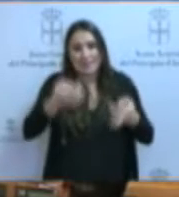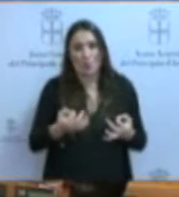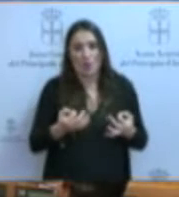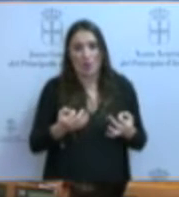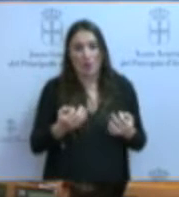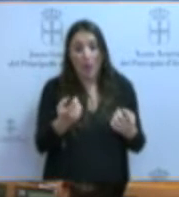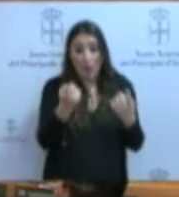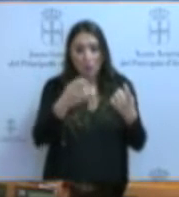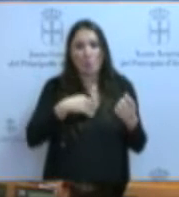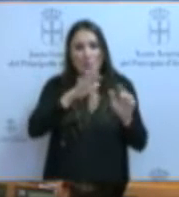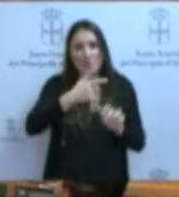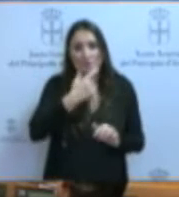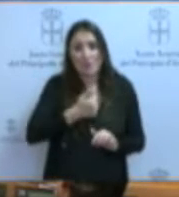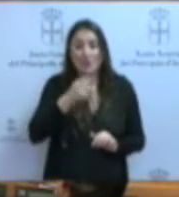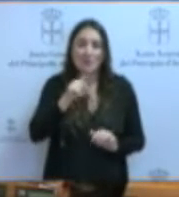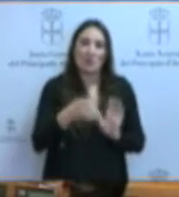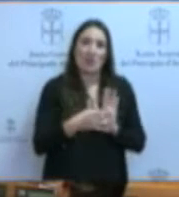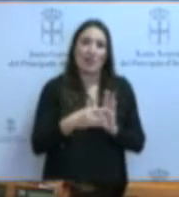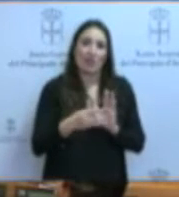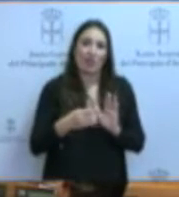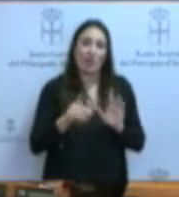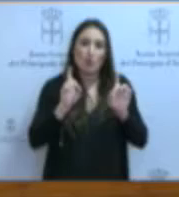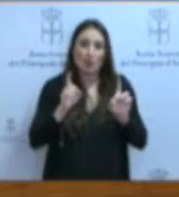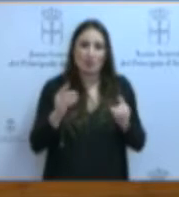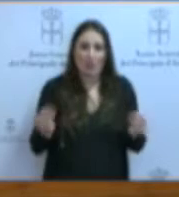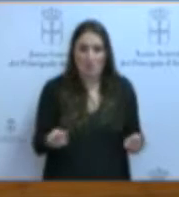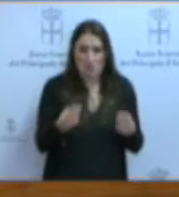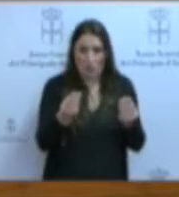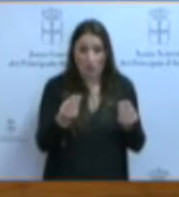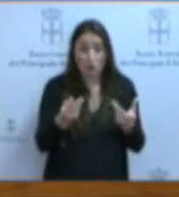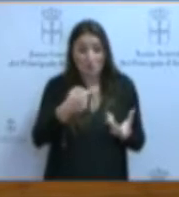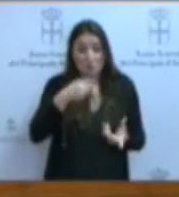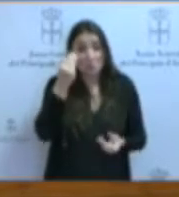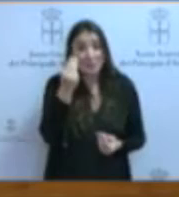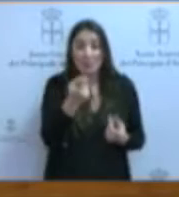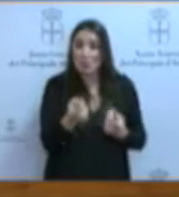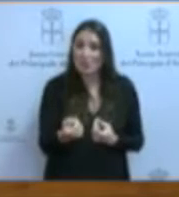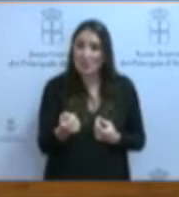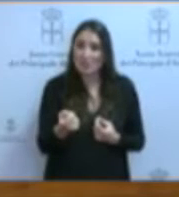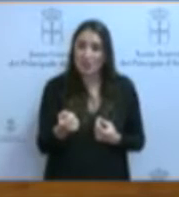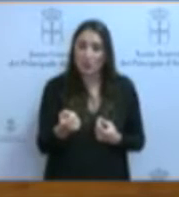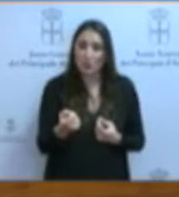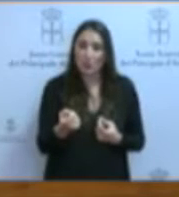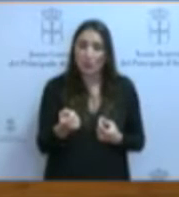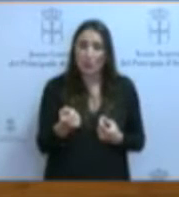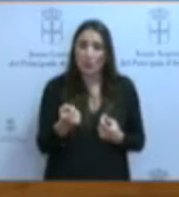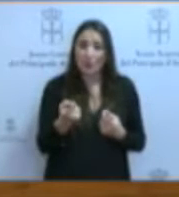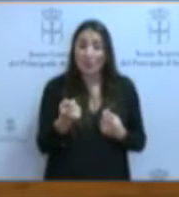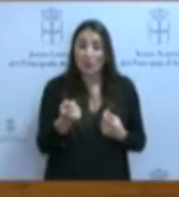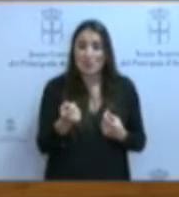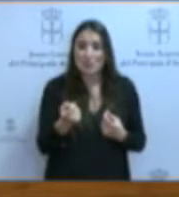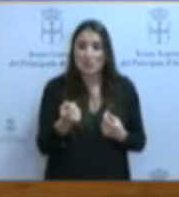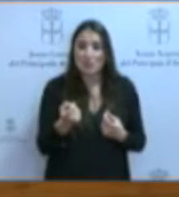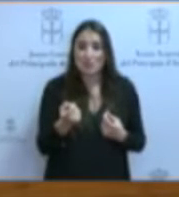alumno y la máxima calidad educativa. En ese sentido, creeríamos necesaria también la recuperación de algunas de las